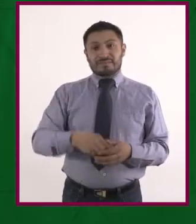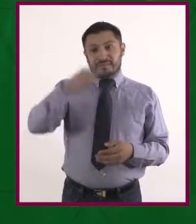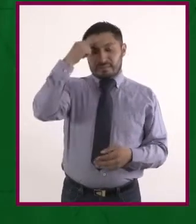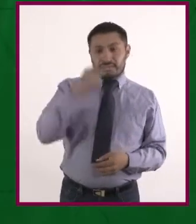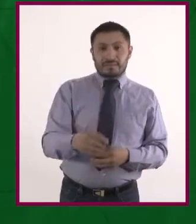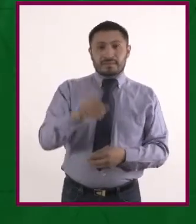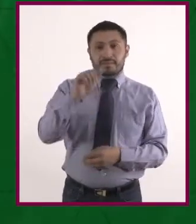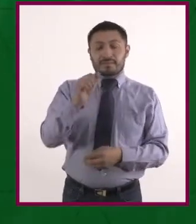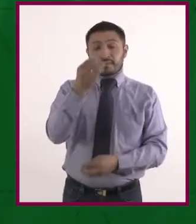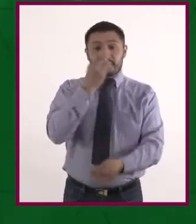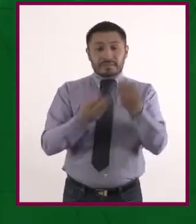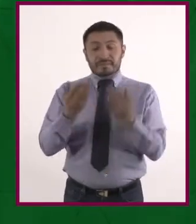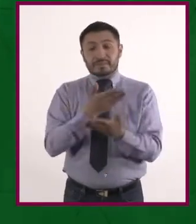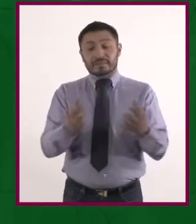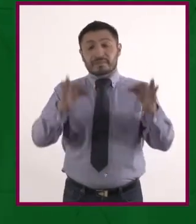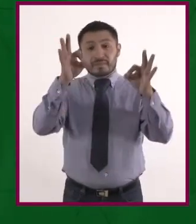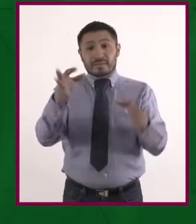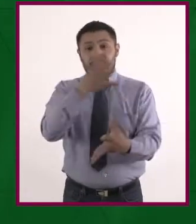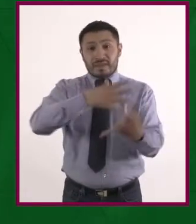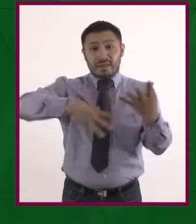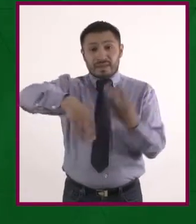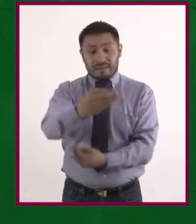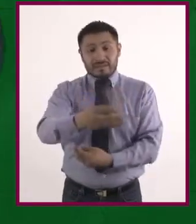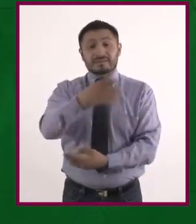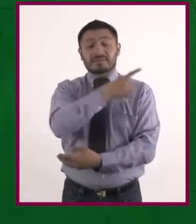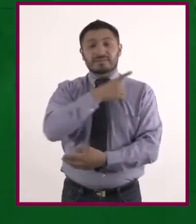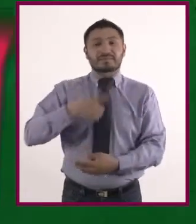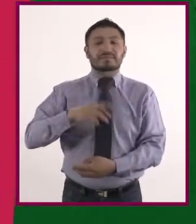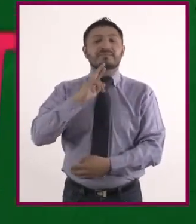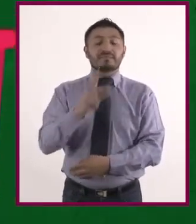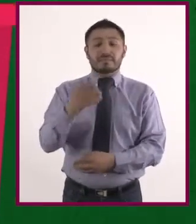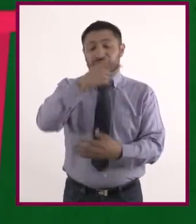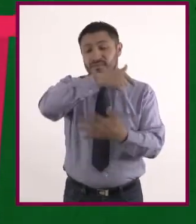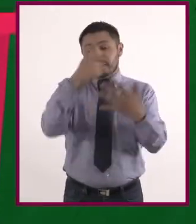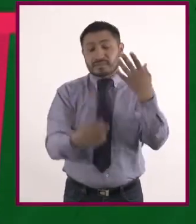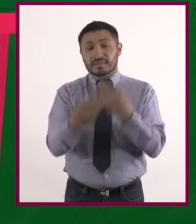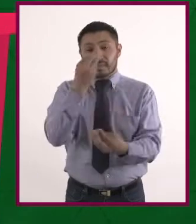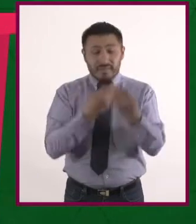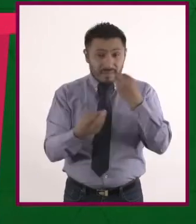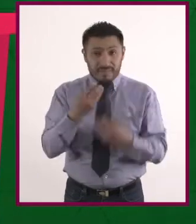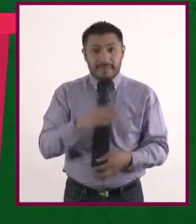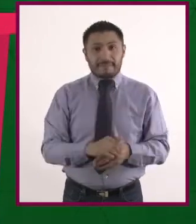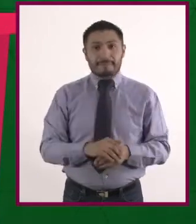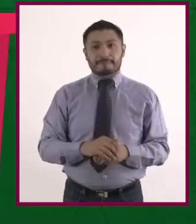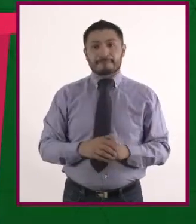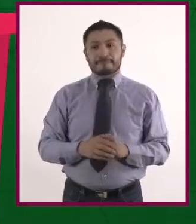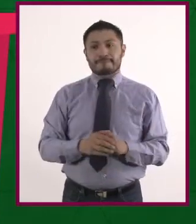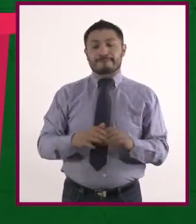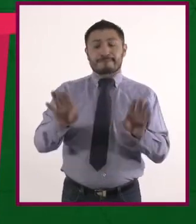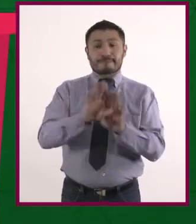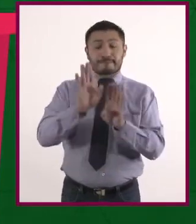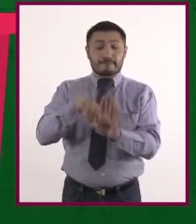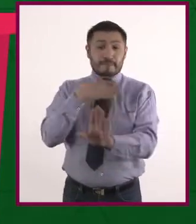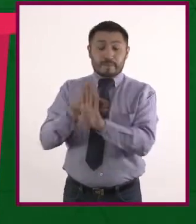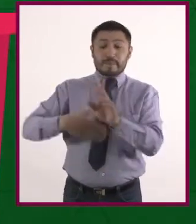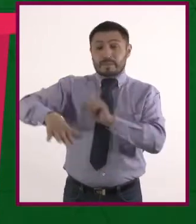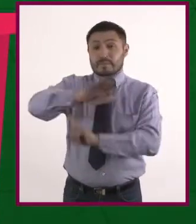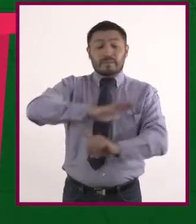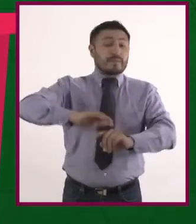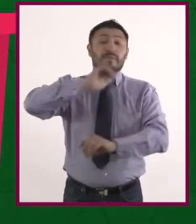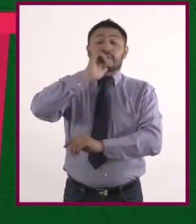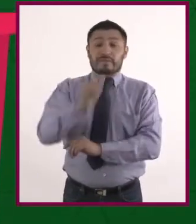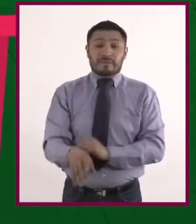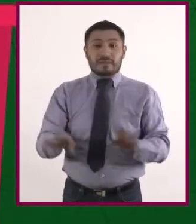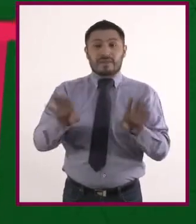alimentación sustentable, hay que mejorar la dieta de las personas, minimizando la huella ambiental y reduciendo el nivel de